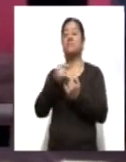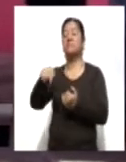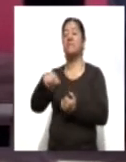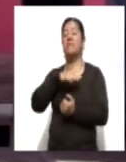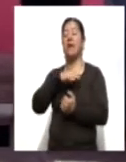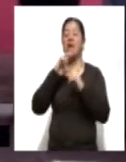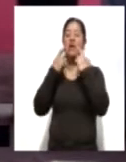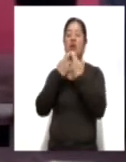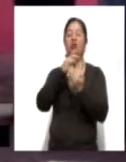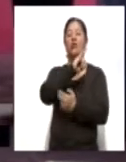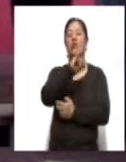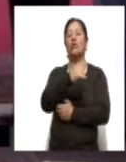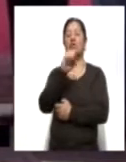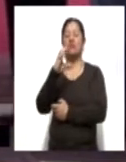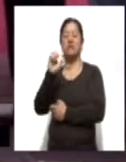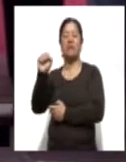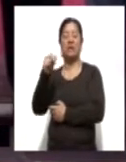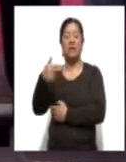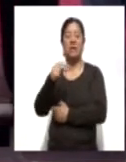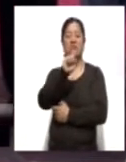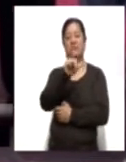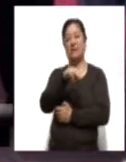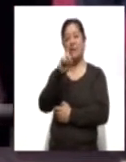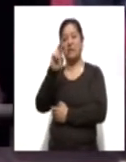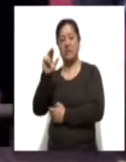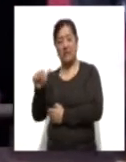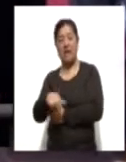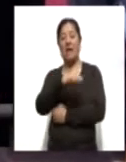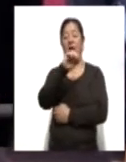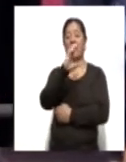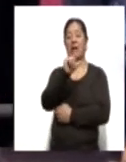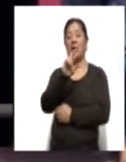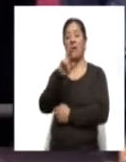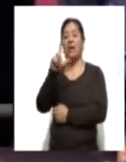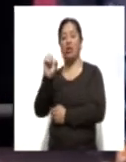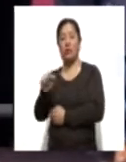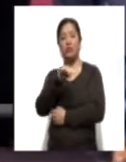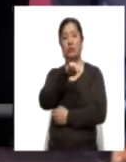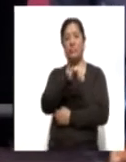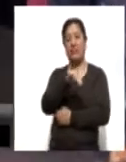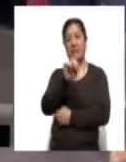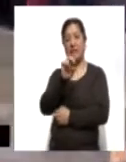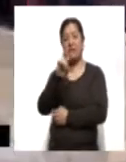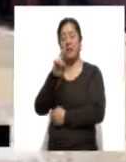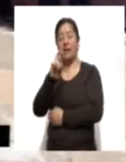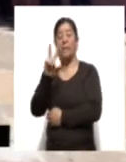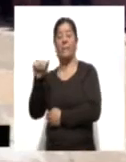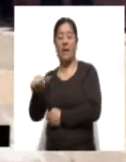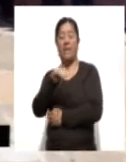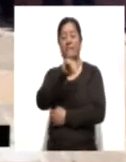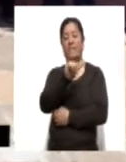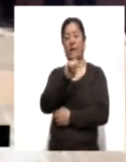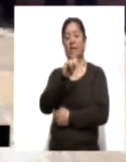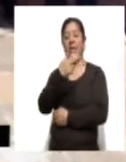César Hernández, Sandra Ixtlapale, así como el notario Carlos Ixtlapale, Minerva Hernández Ramos, Marta Palafox y Rogelio